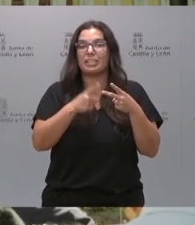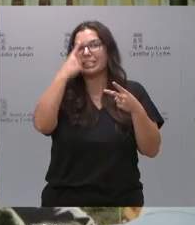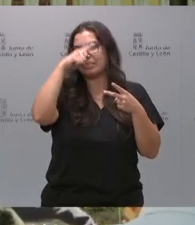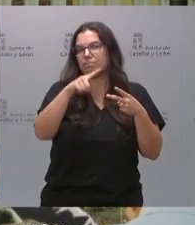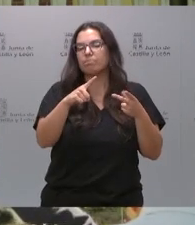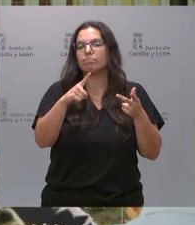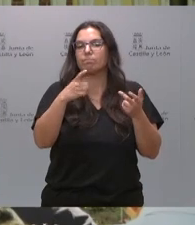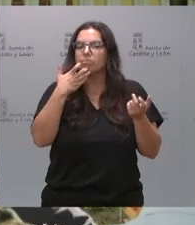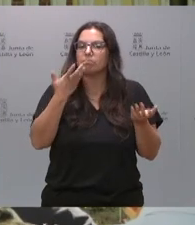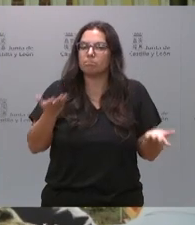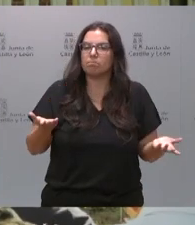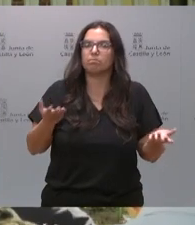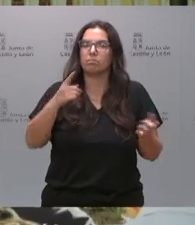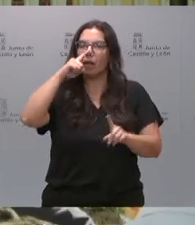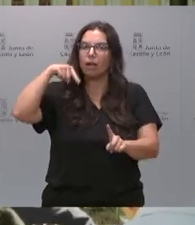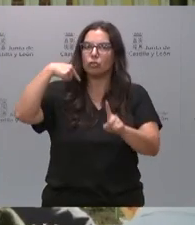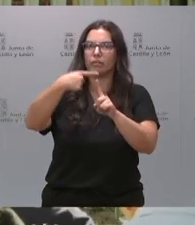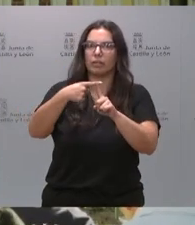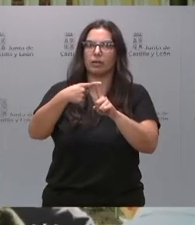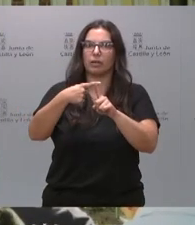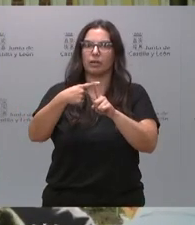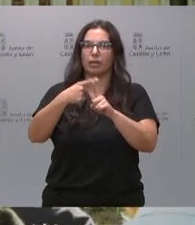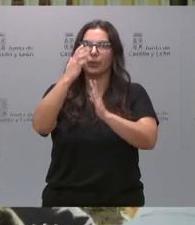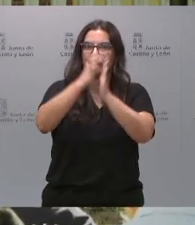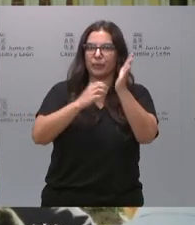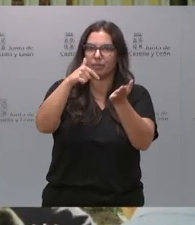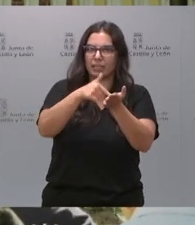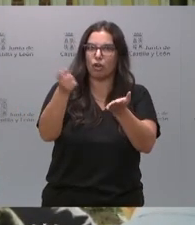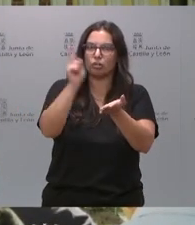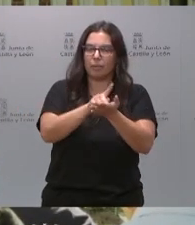existe la voluntad de que el próximo año va a haber nuevas rebajas fiscales.